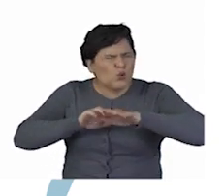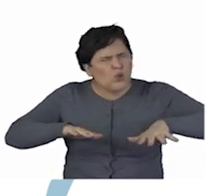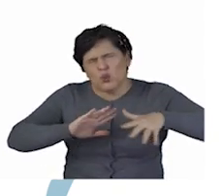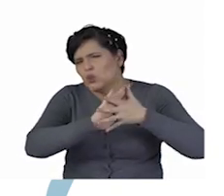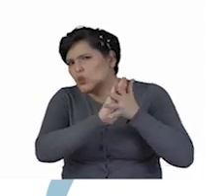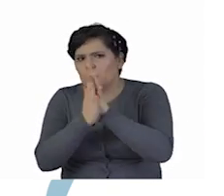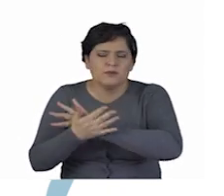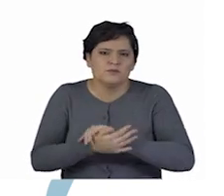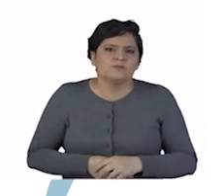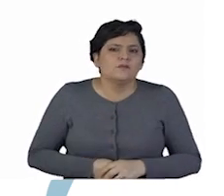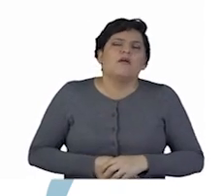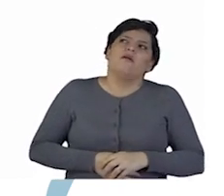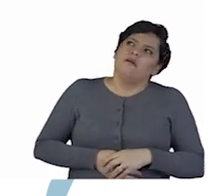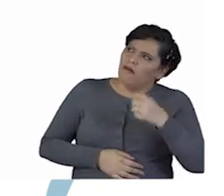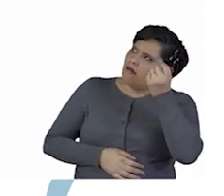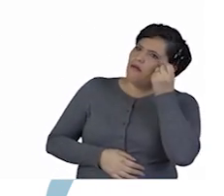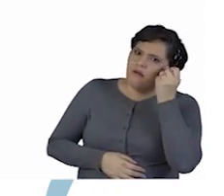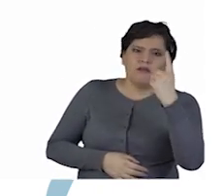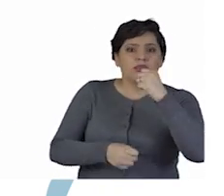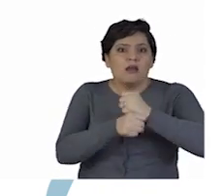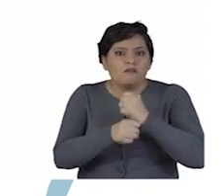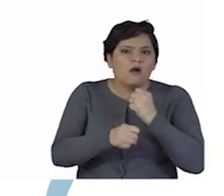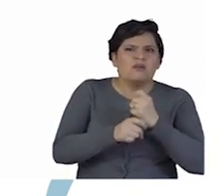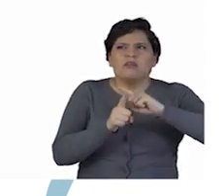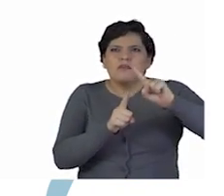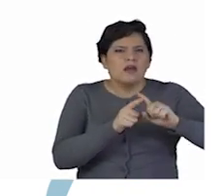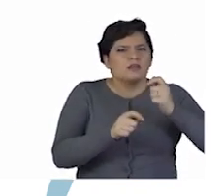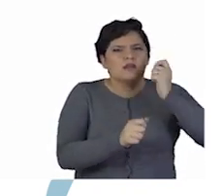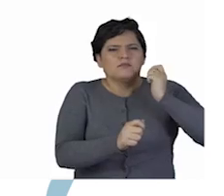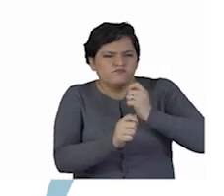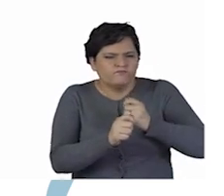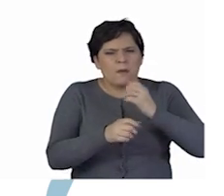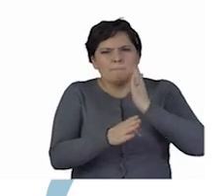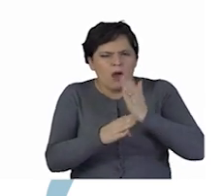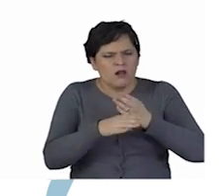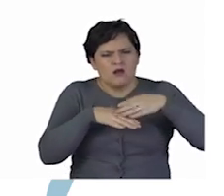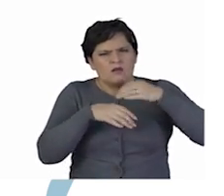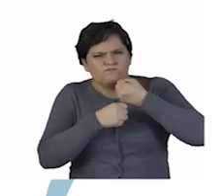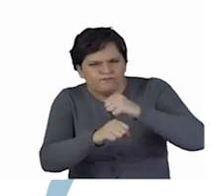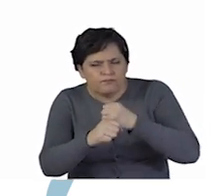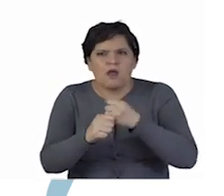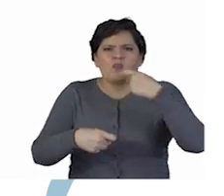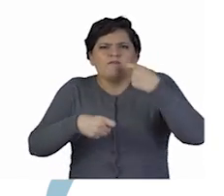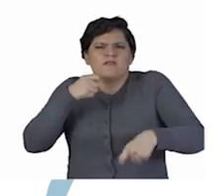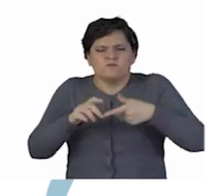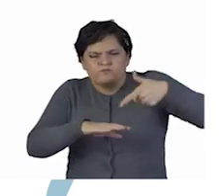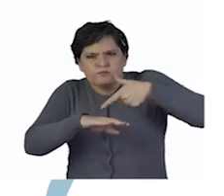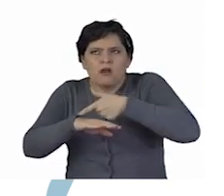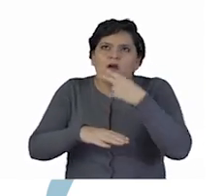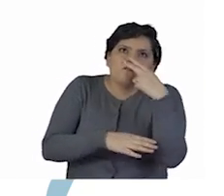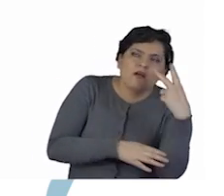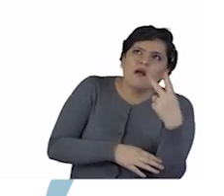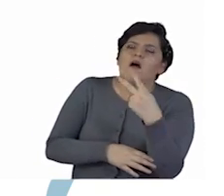todo. Ahora entiendo. Esos especialistas son los que hacen los oficios de la carpintería en madera y metal que vemos en los